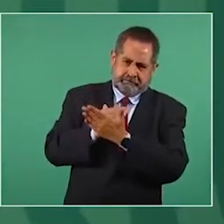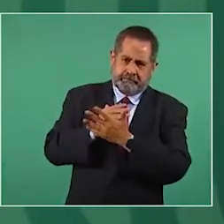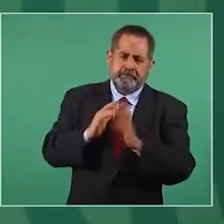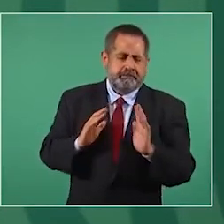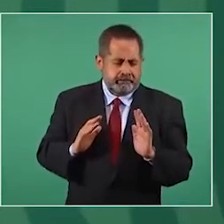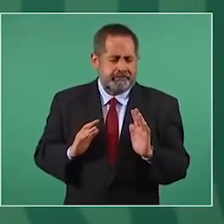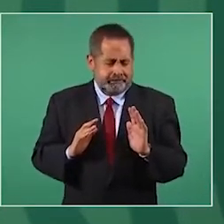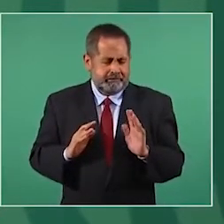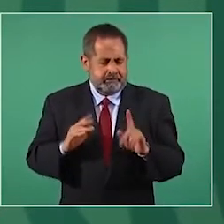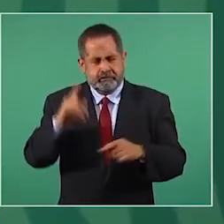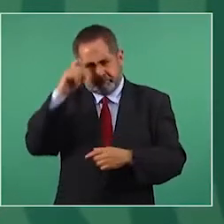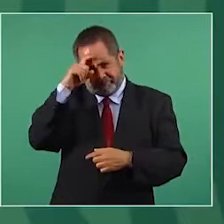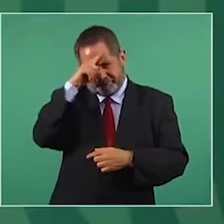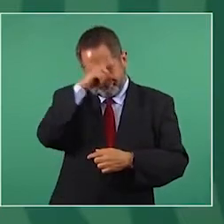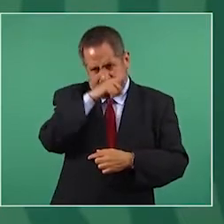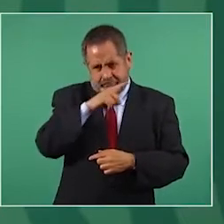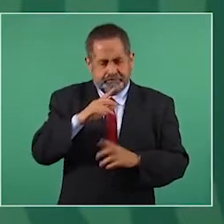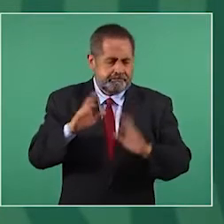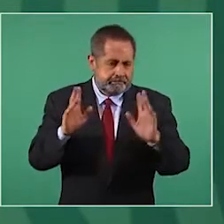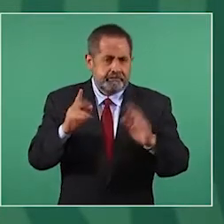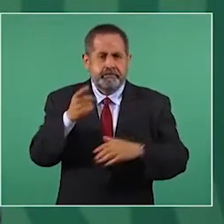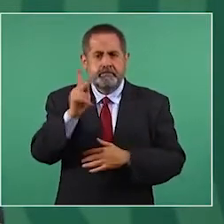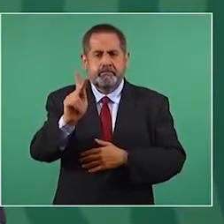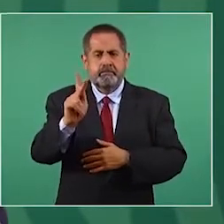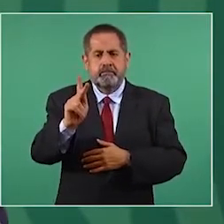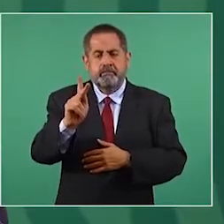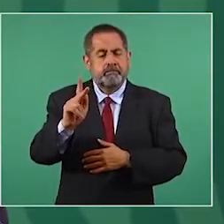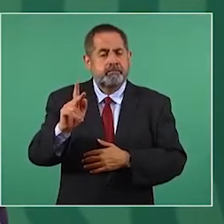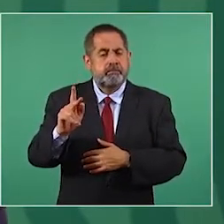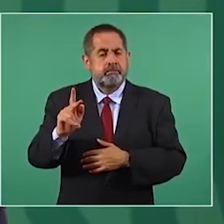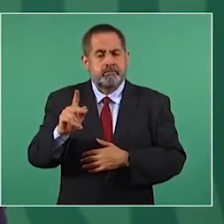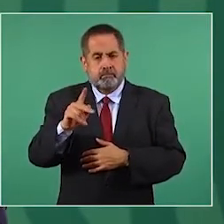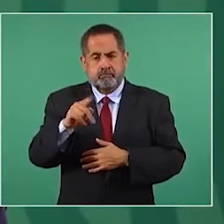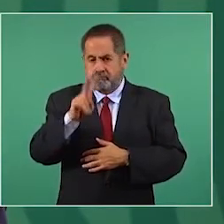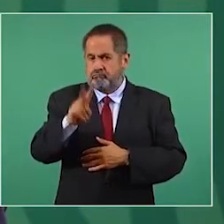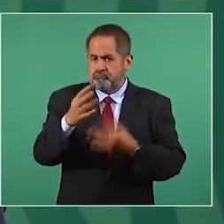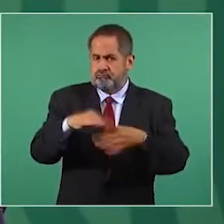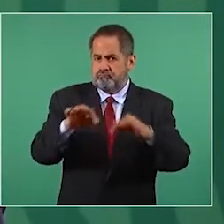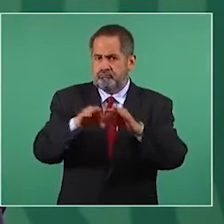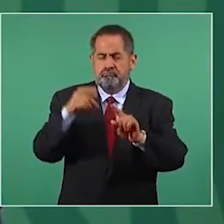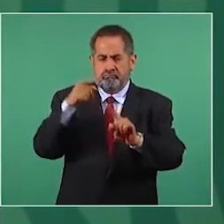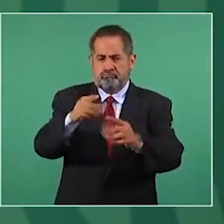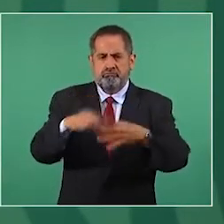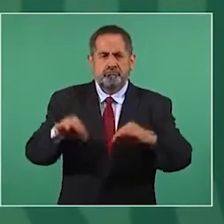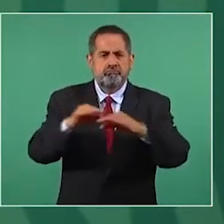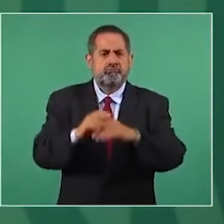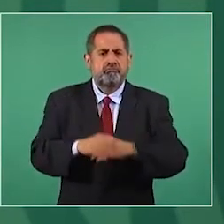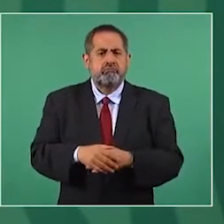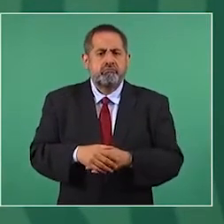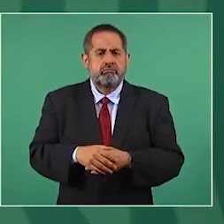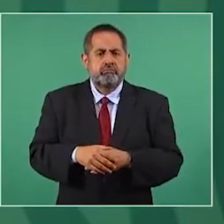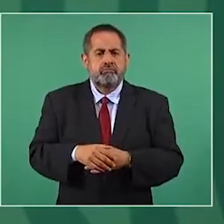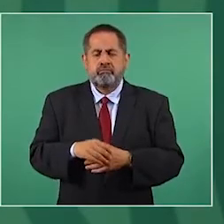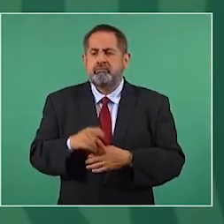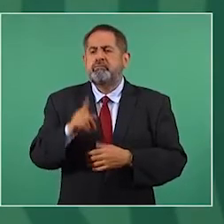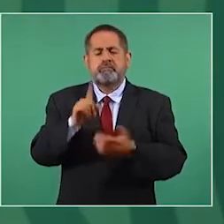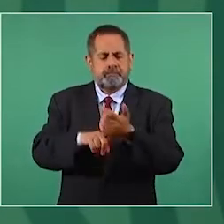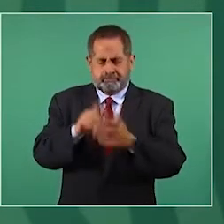delito de homicidio. Pero, y esto es importante, hemos logrado